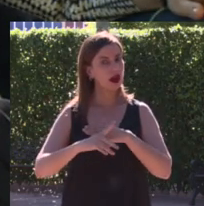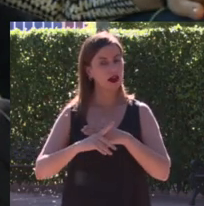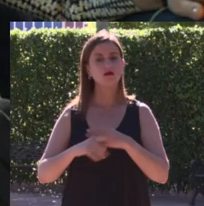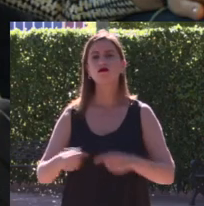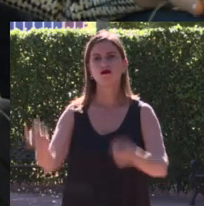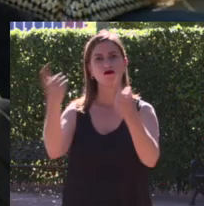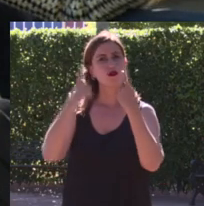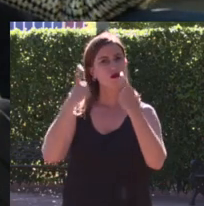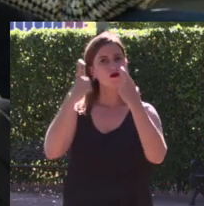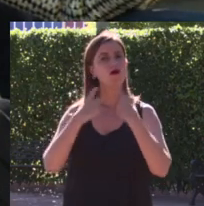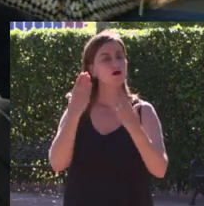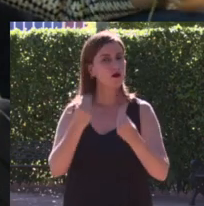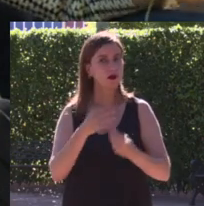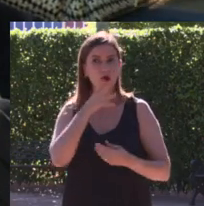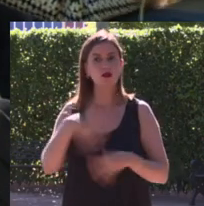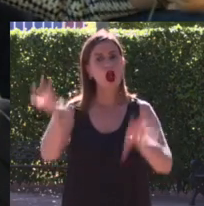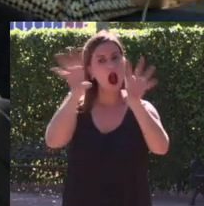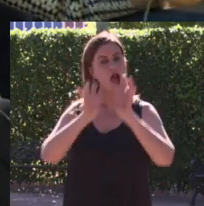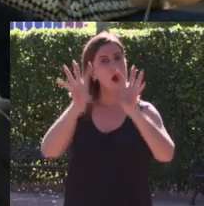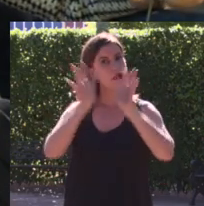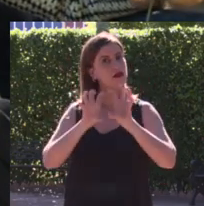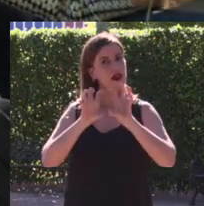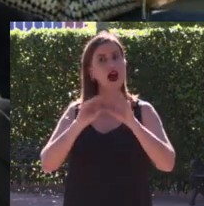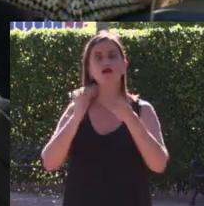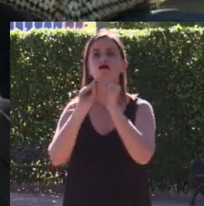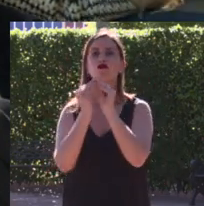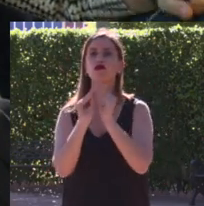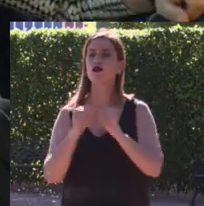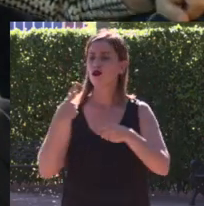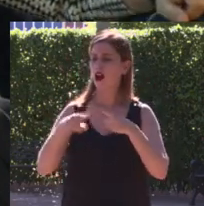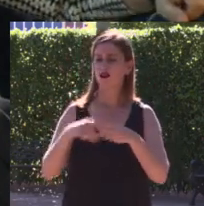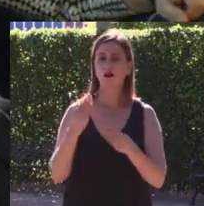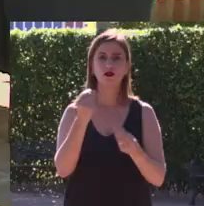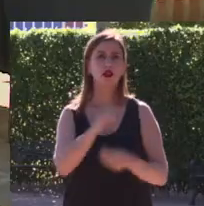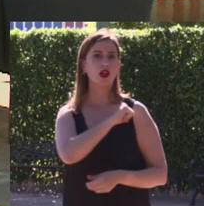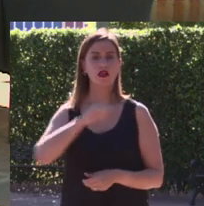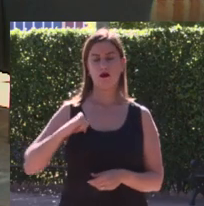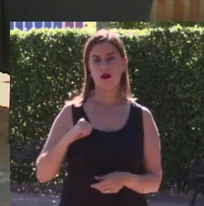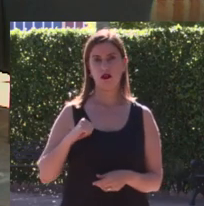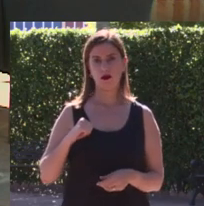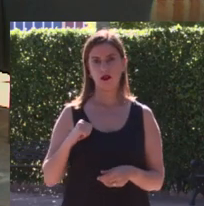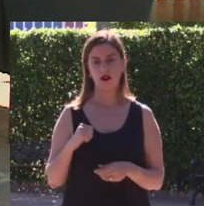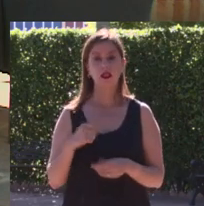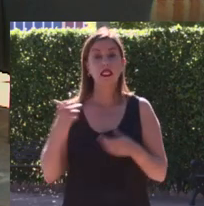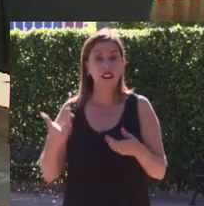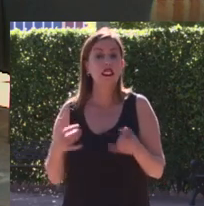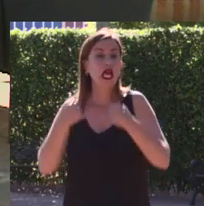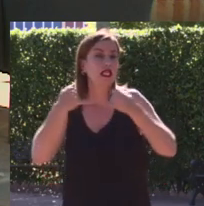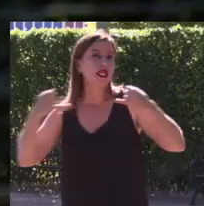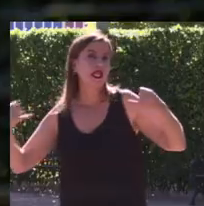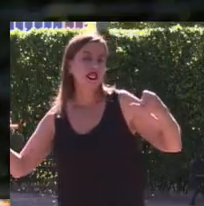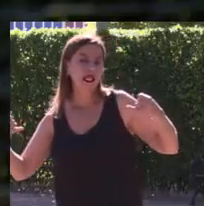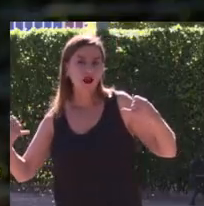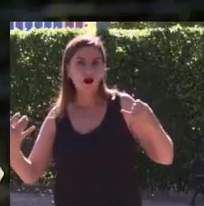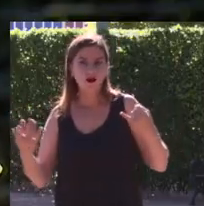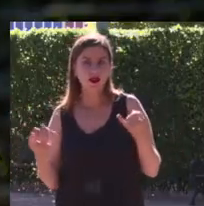formativo porque tienes que aprender arreglarte muchas cosas por ti misma ese hilo conductor del deporte de la